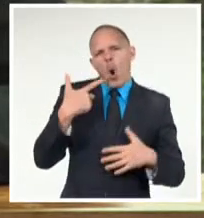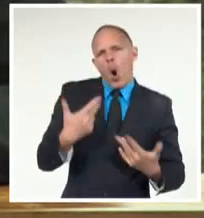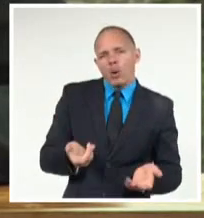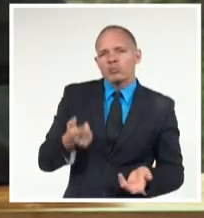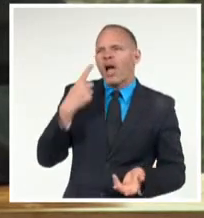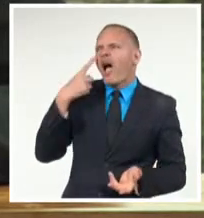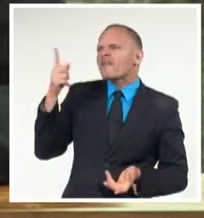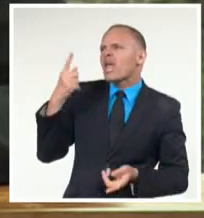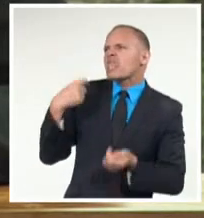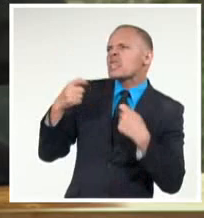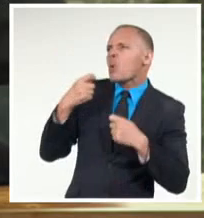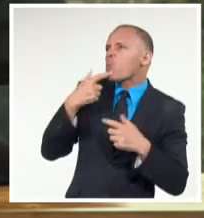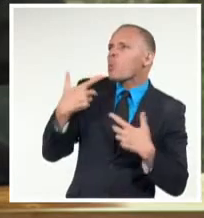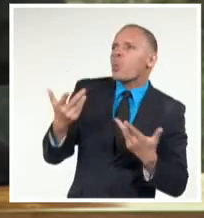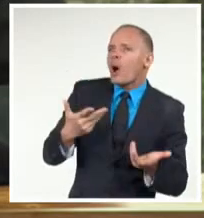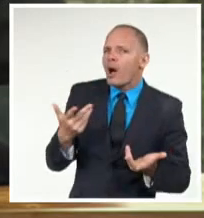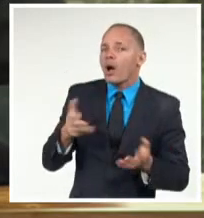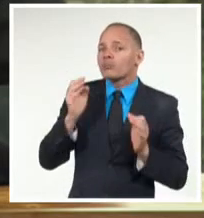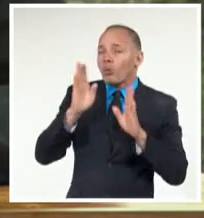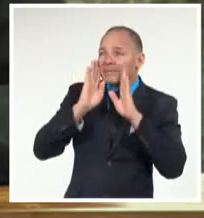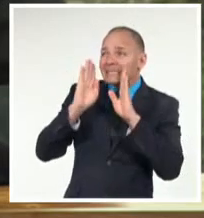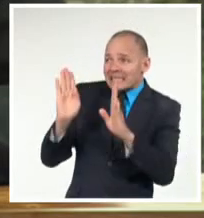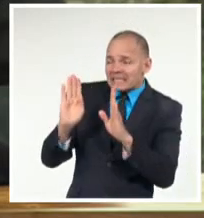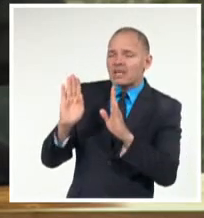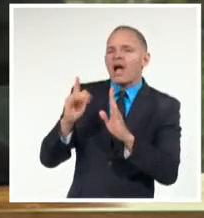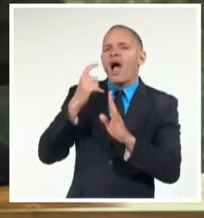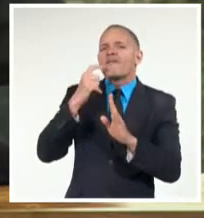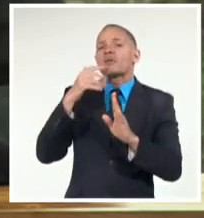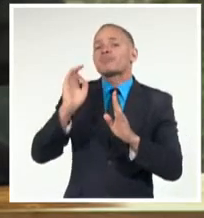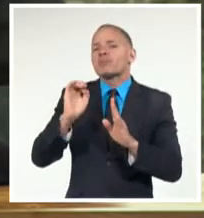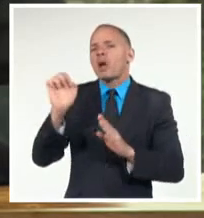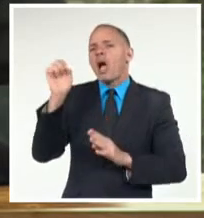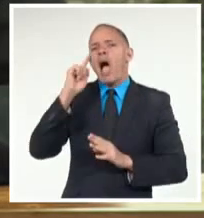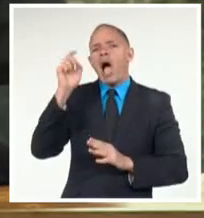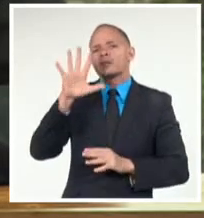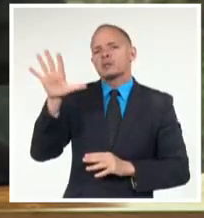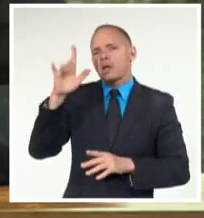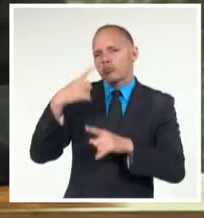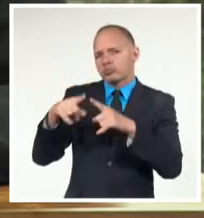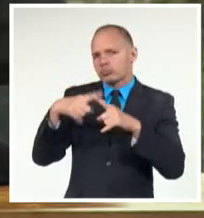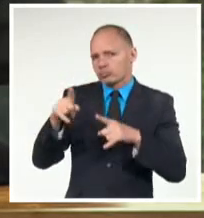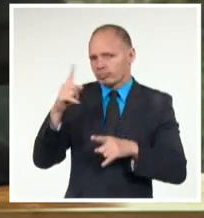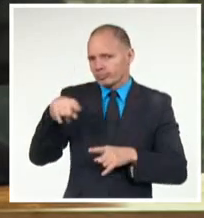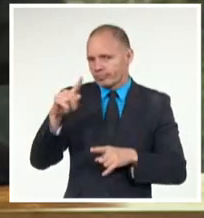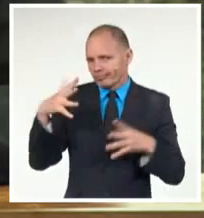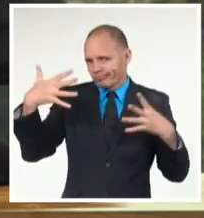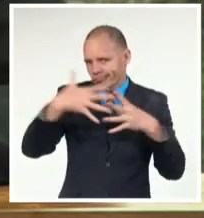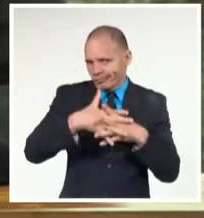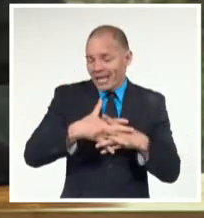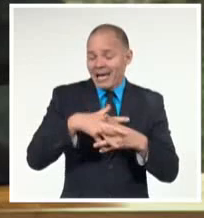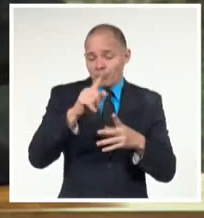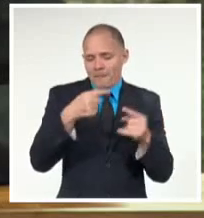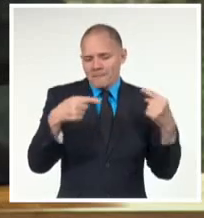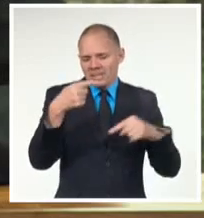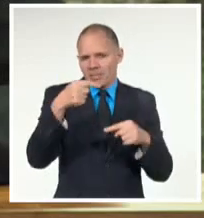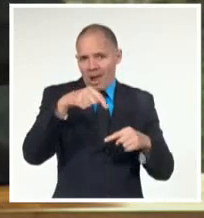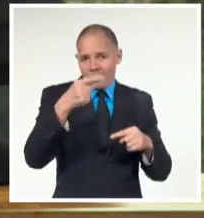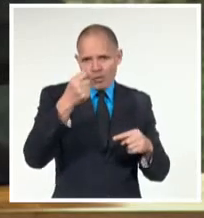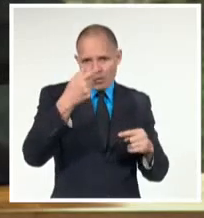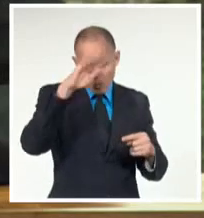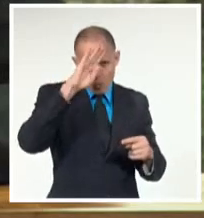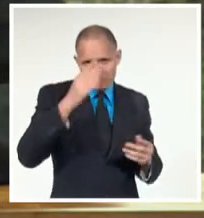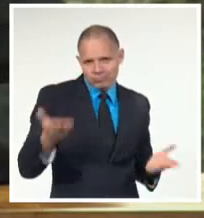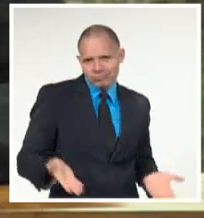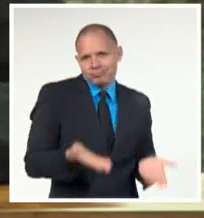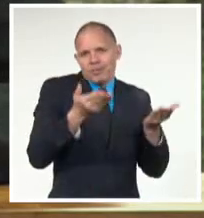negocios enfocadas en el mercado de la Unión Económica Euroasiática. Eso es estratégico para el desarrollo ascendente de las